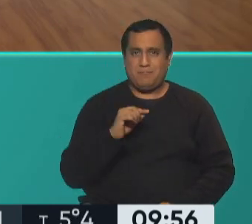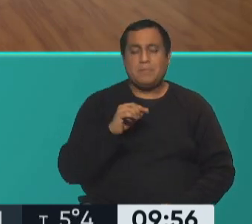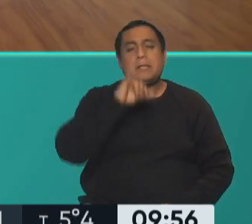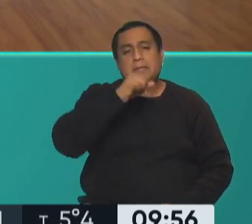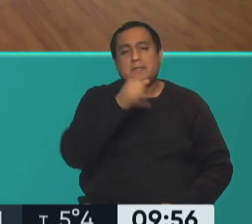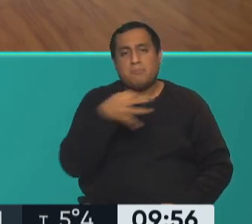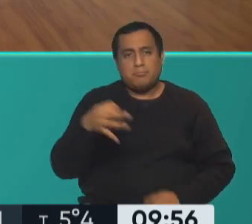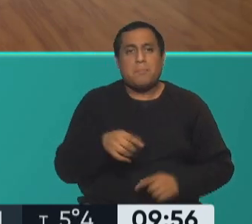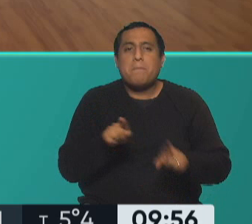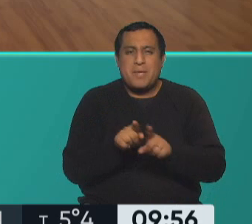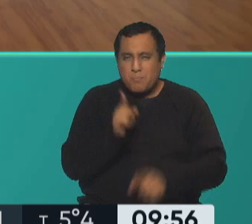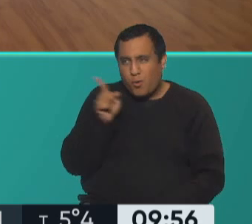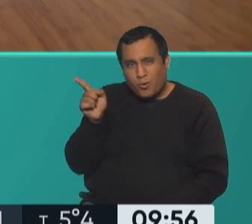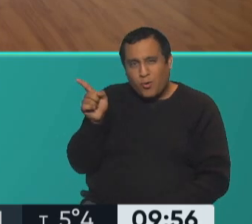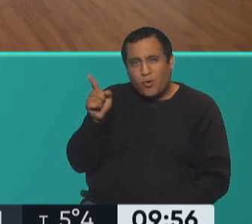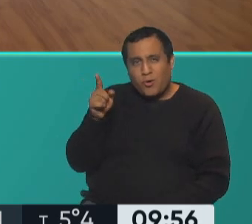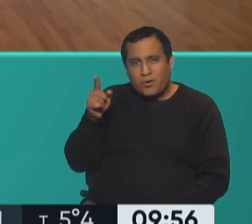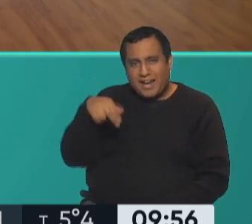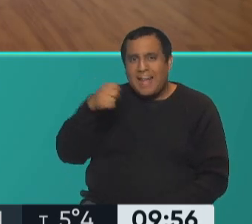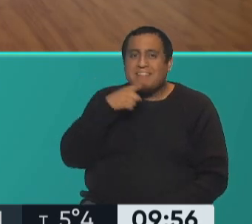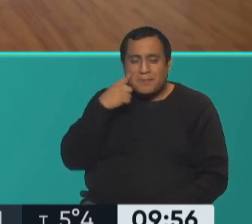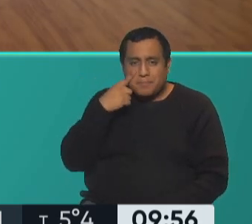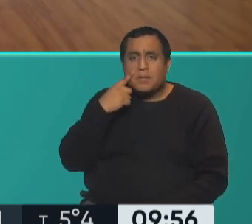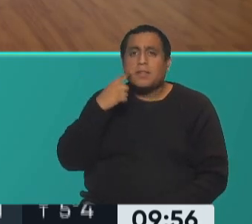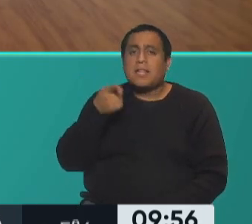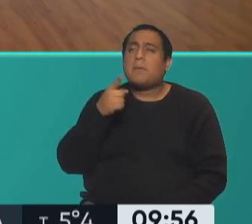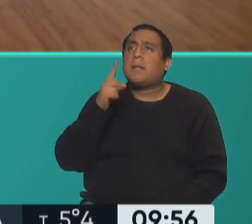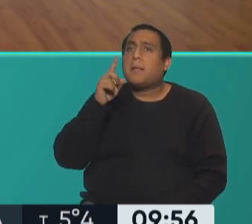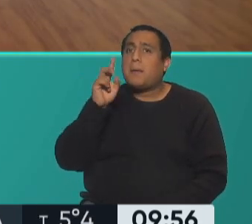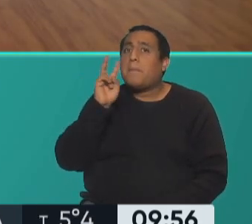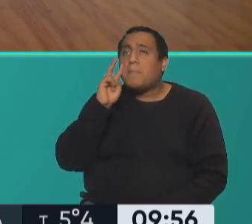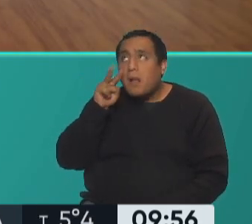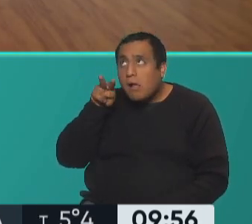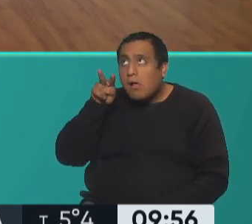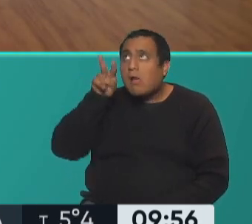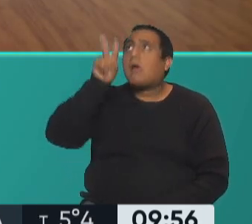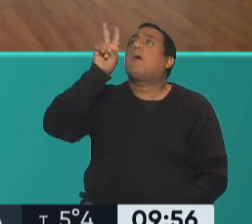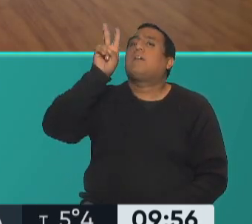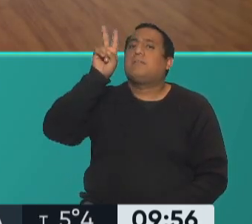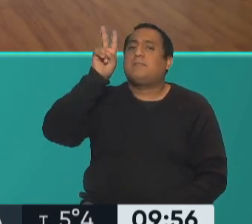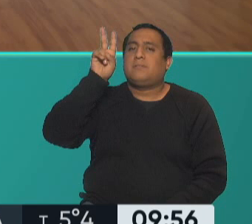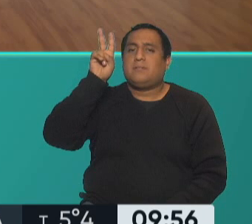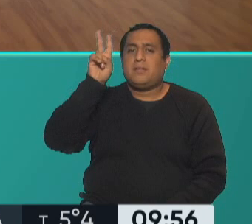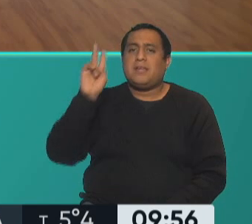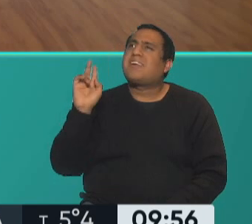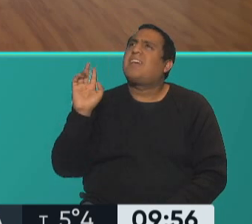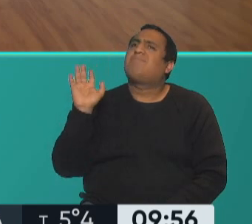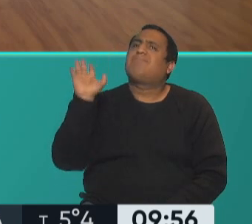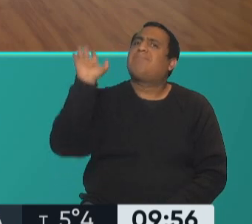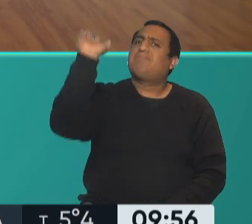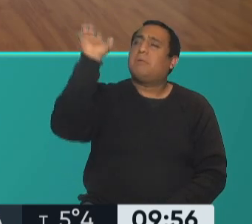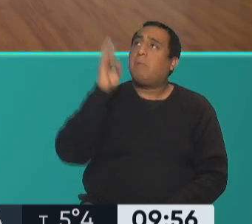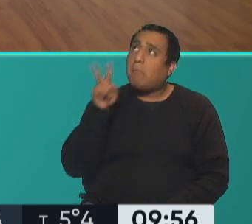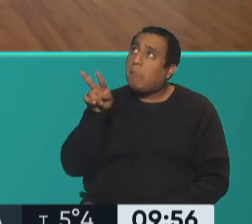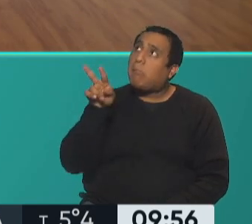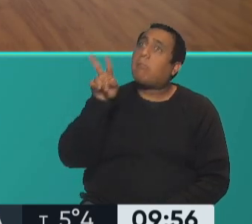así como la tenés vos y voy a acompañar con la mirar la forma fácil es solamente estiro estiro estiro y ahí estoy